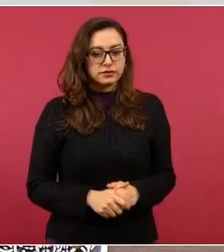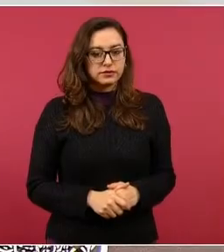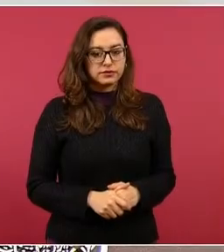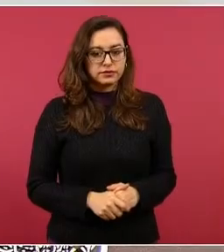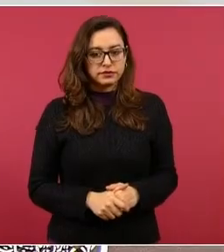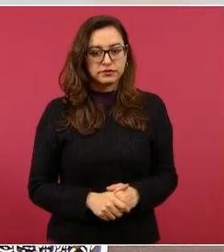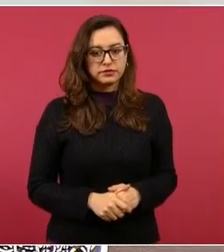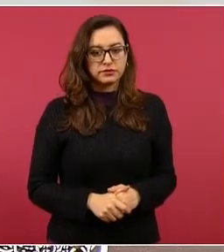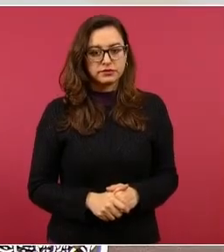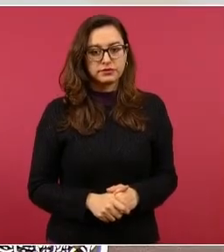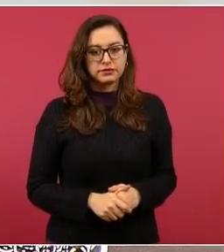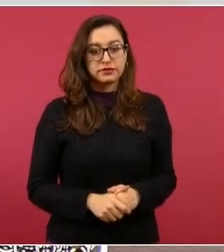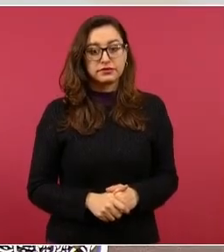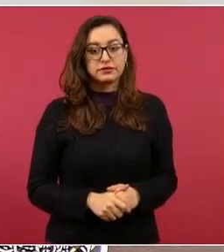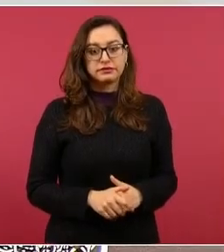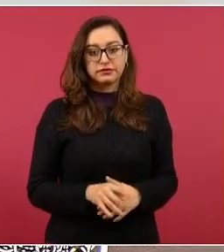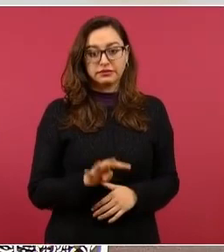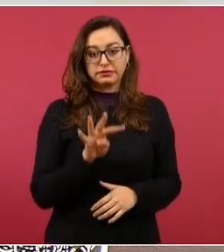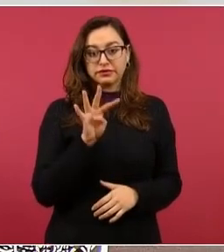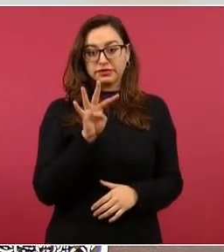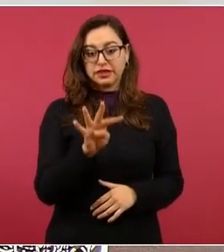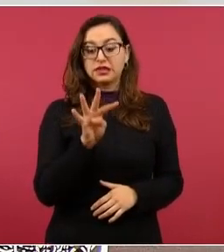Ponlo a 19 38.